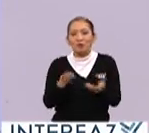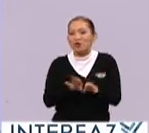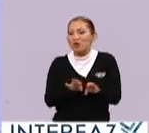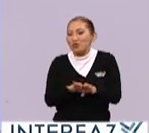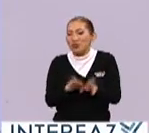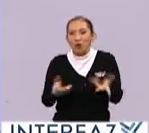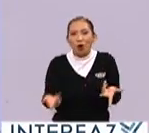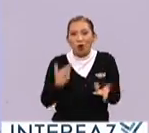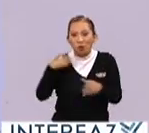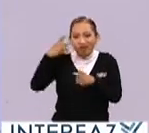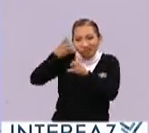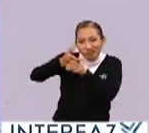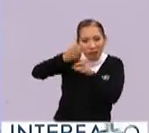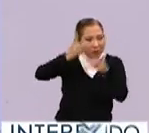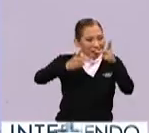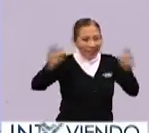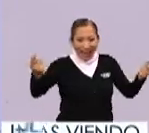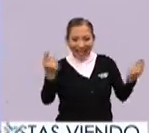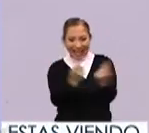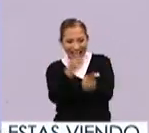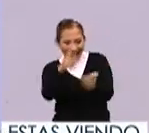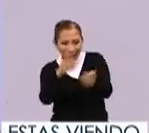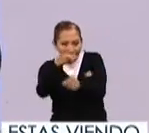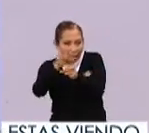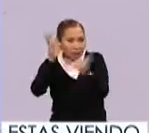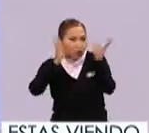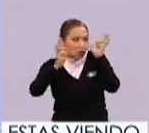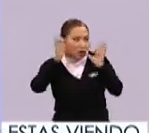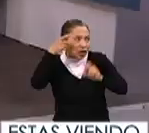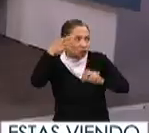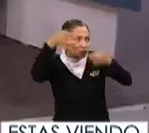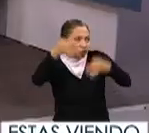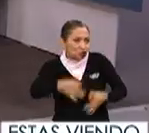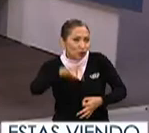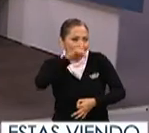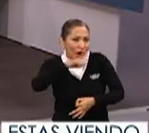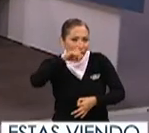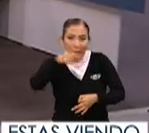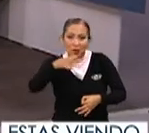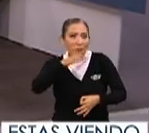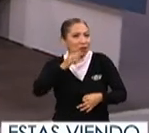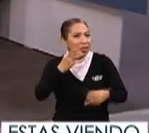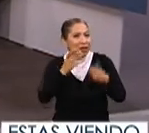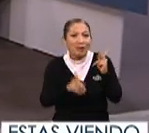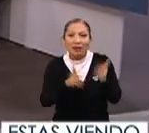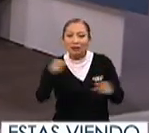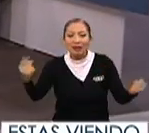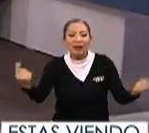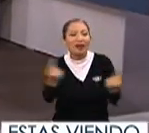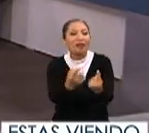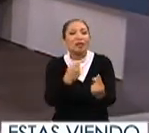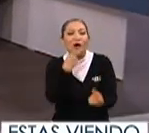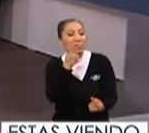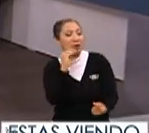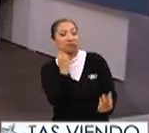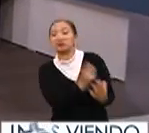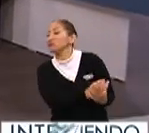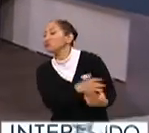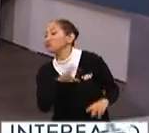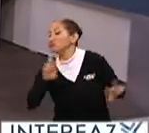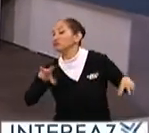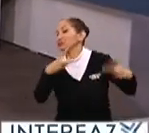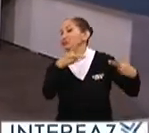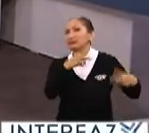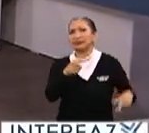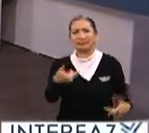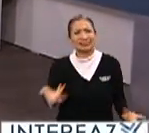objetivo de su trabajo es grabar un diálogo entre ellos para poder escuchar cómo son esta lengua, pero no se puede concretar. Quien vea la película o